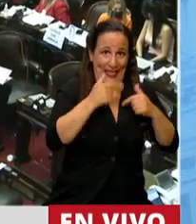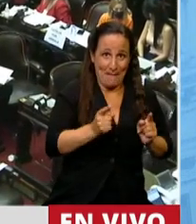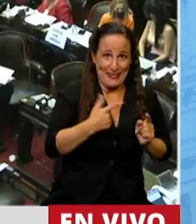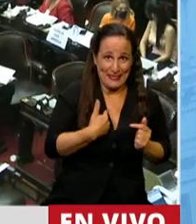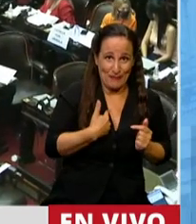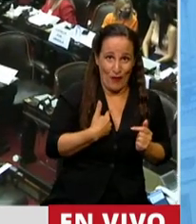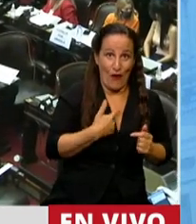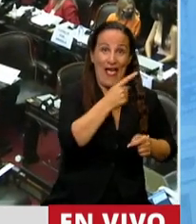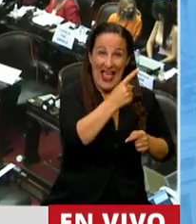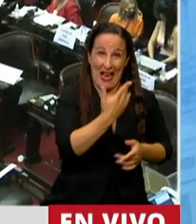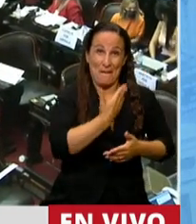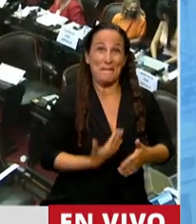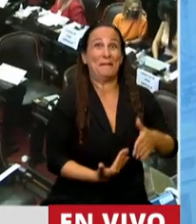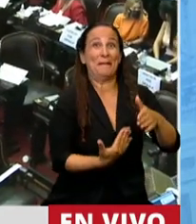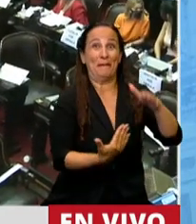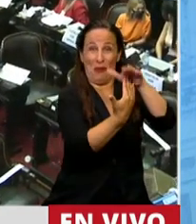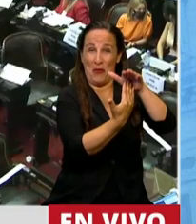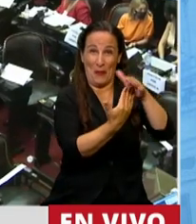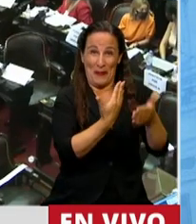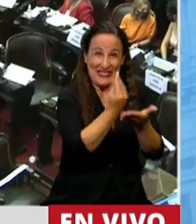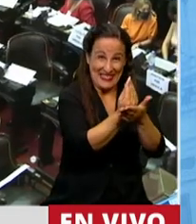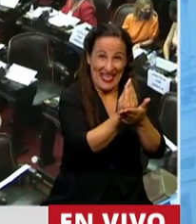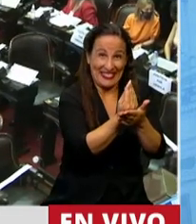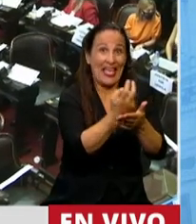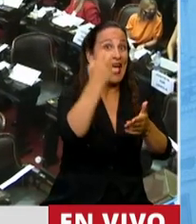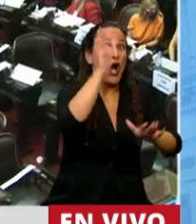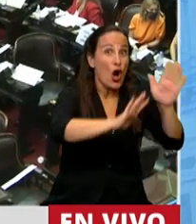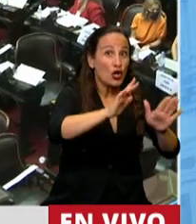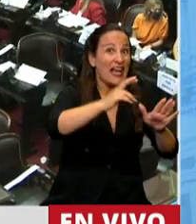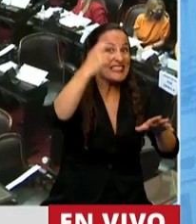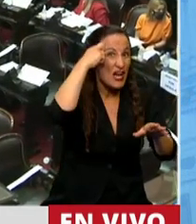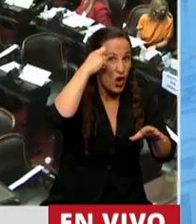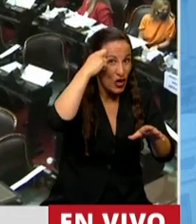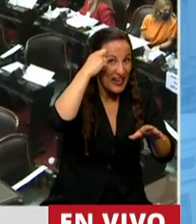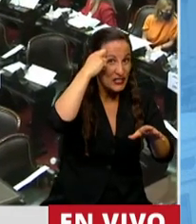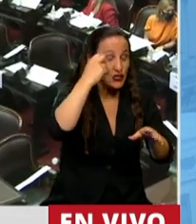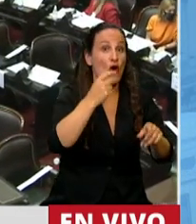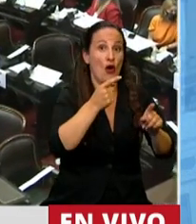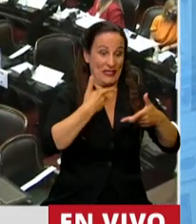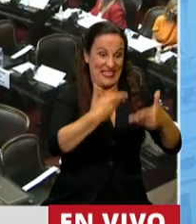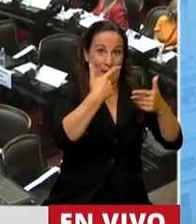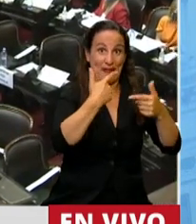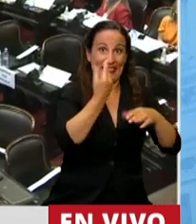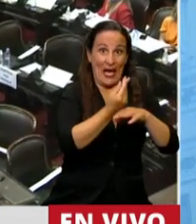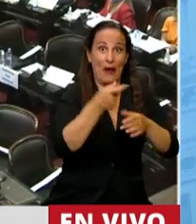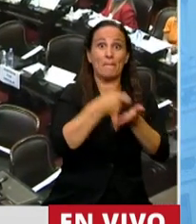decir, la entidad que él presidía organizaba congresos que pagábamos todos los argentinos.